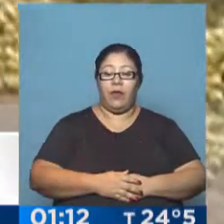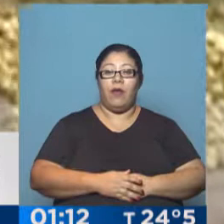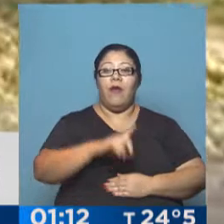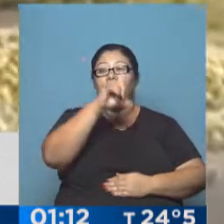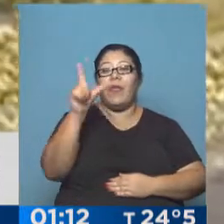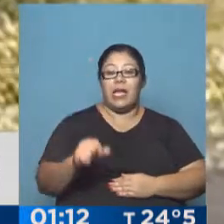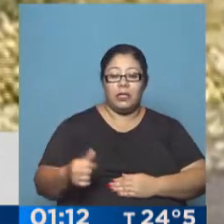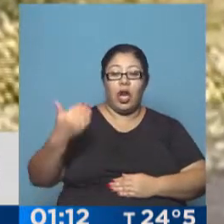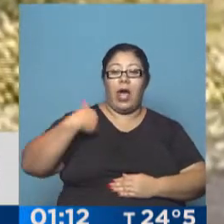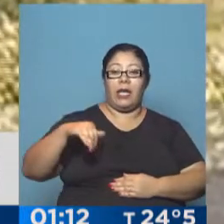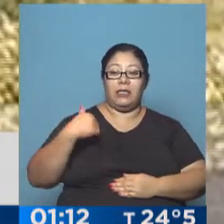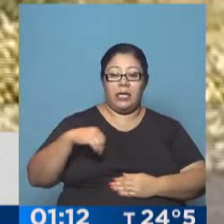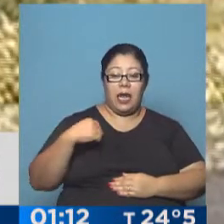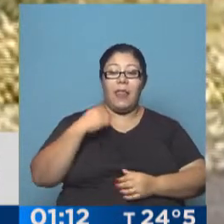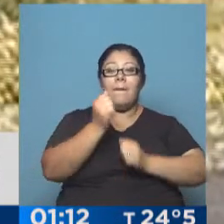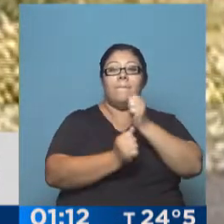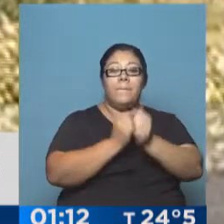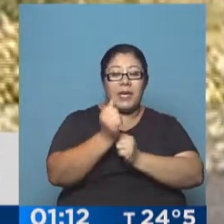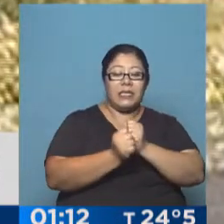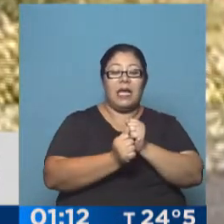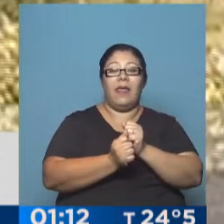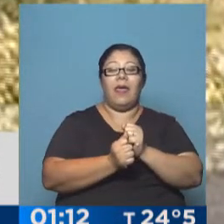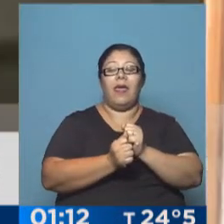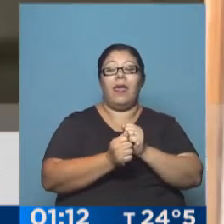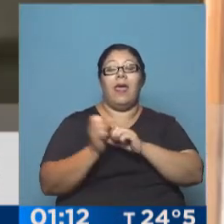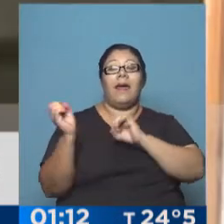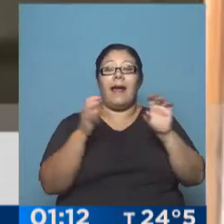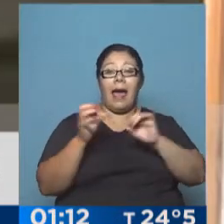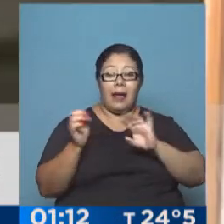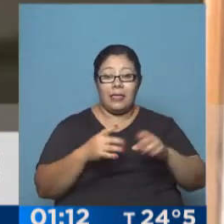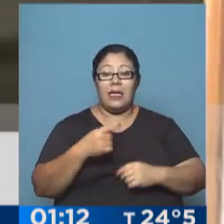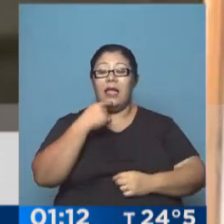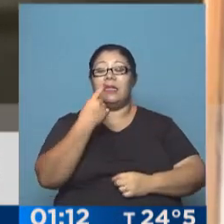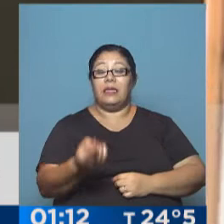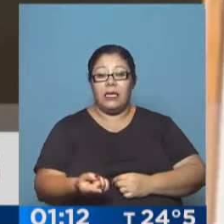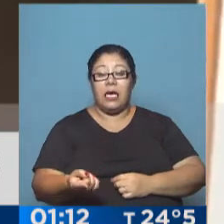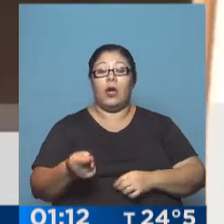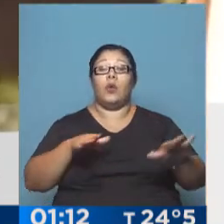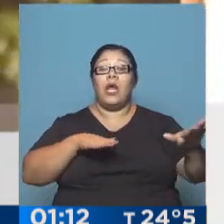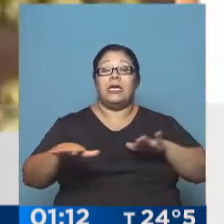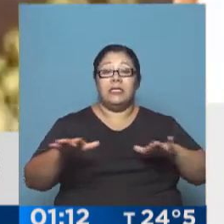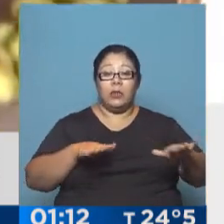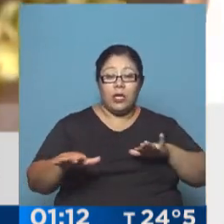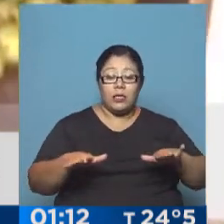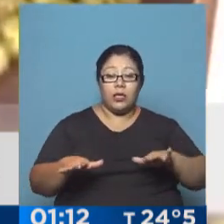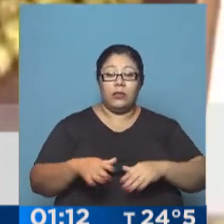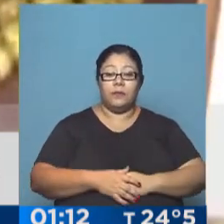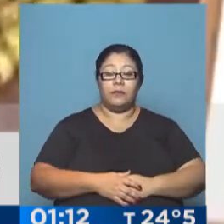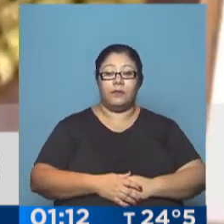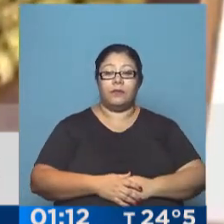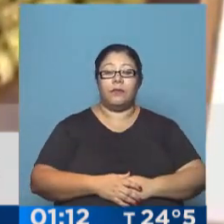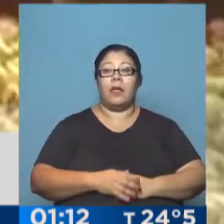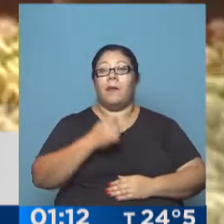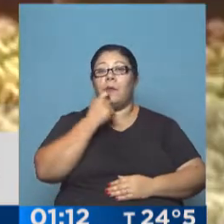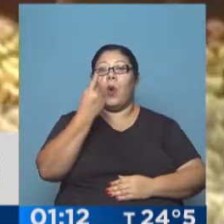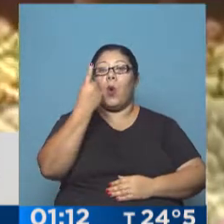Empresarias del Autotransporte de Cargas, expresaron además cómo están viviendo esta situación en el sector. Un kilo de pera